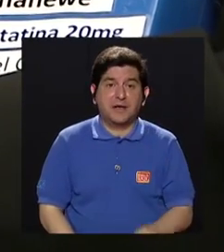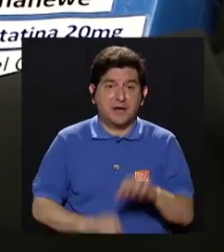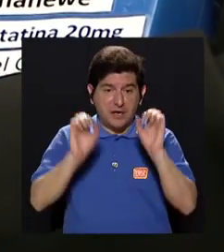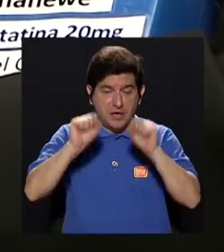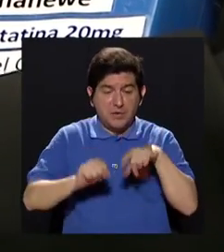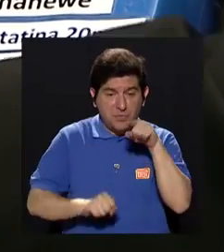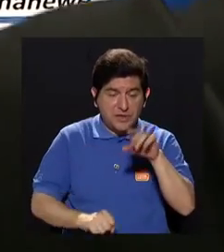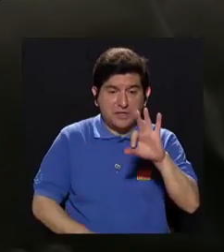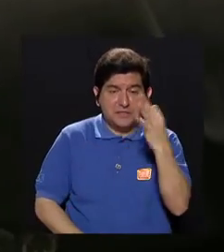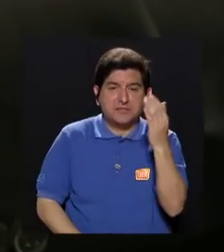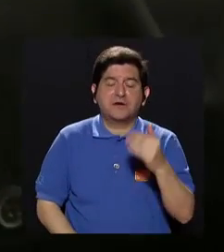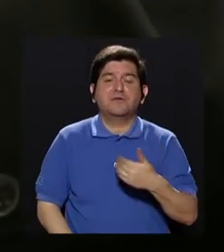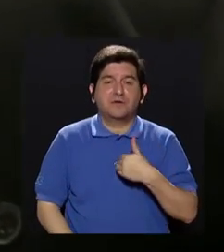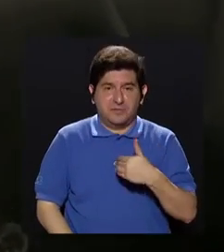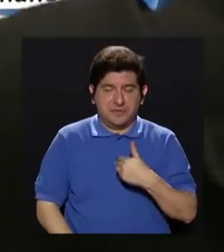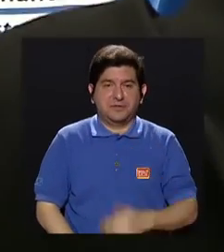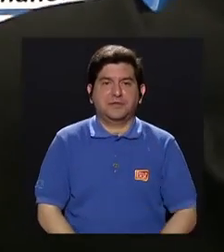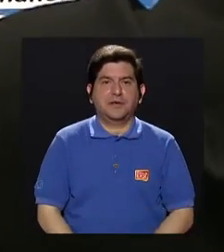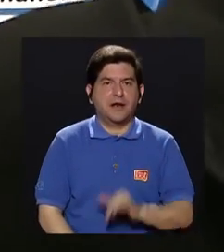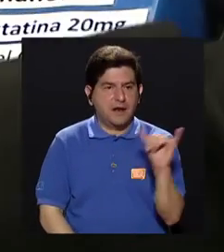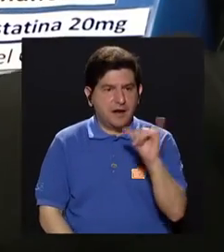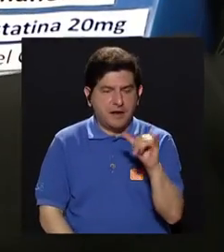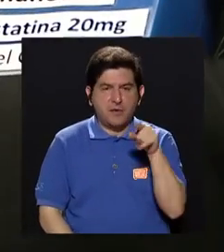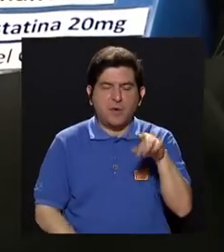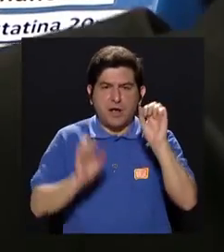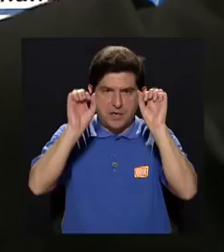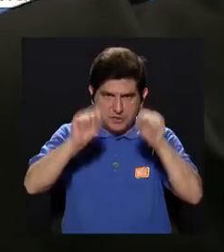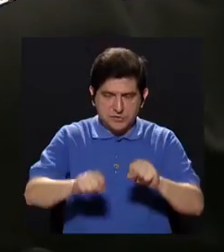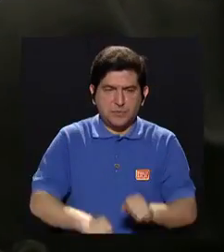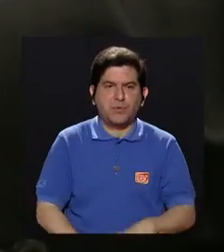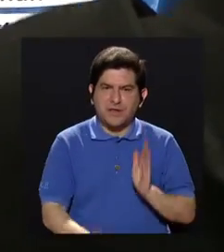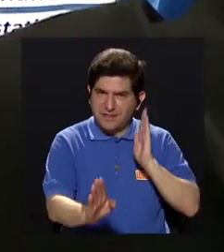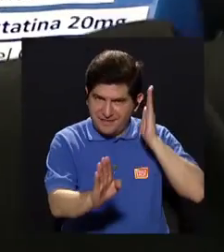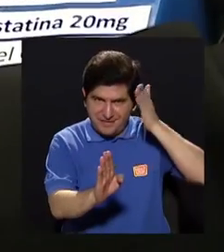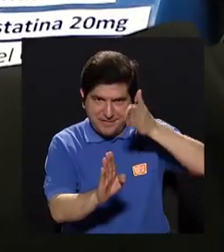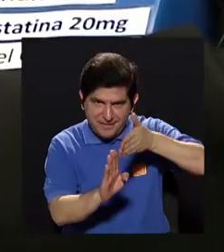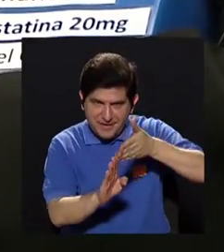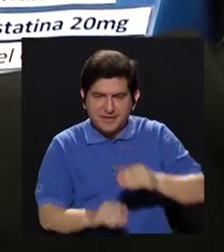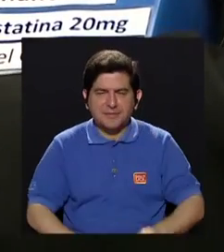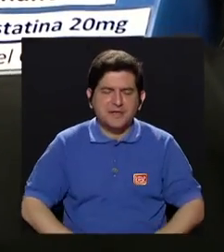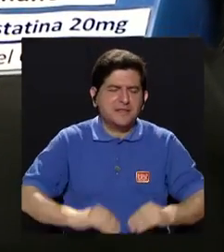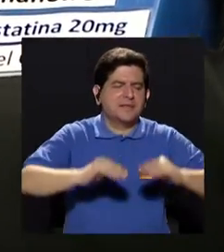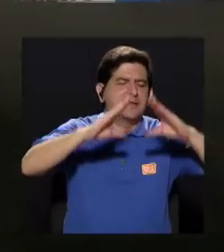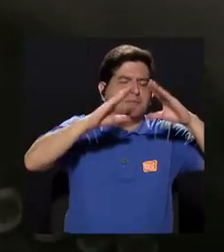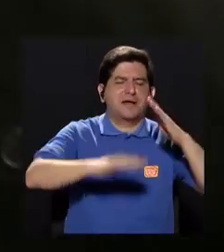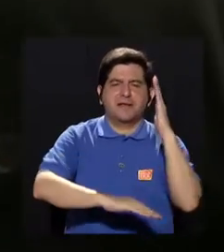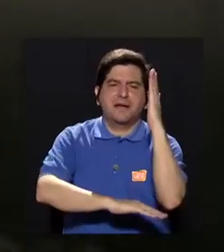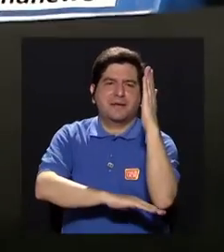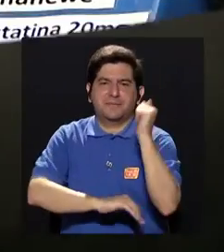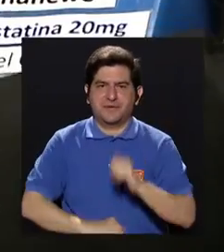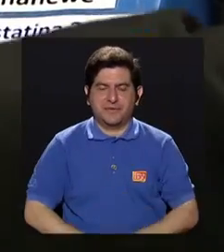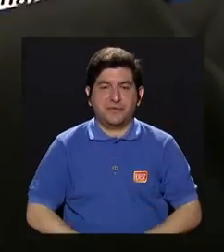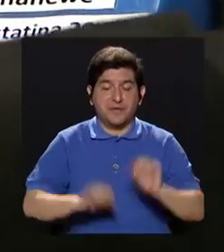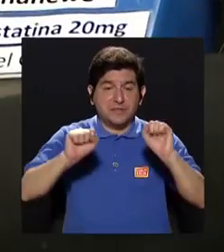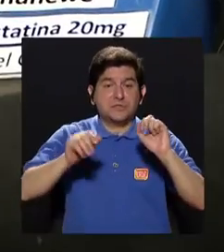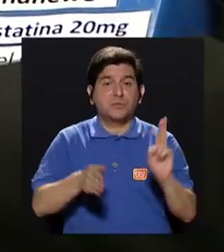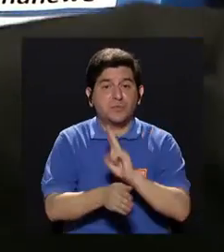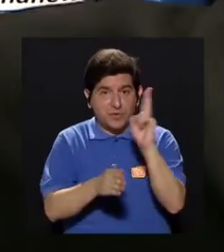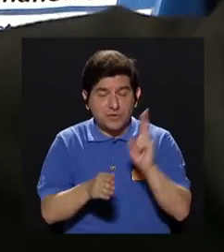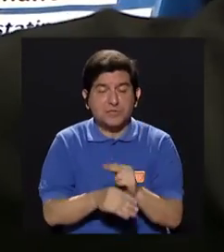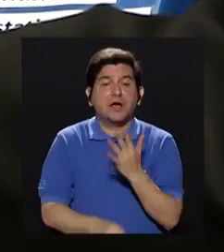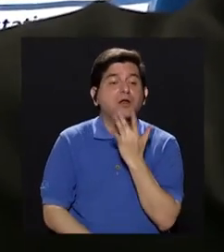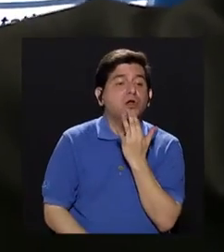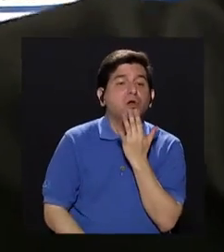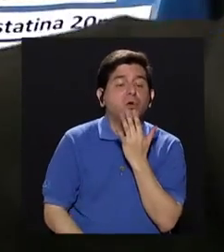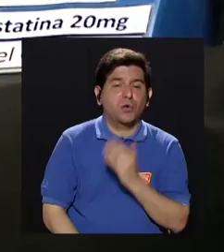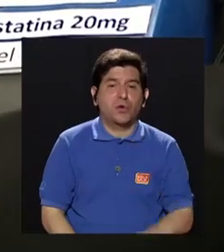tener. Y también aquí se puede poner directamente en la mañana, al mediodía. O sea, se puede utilizar y los colores.